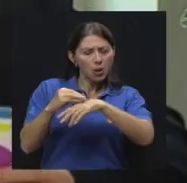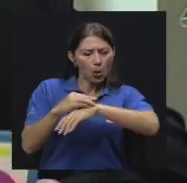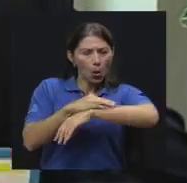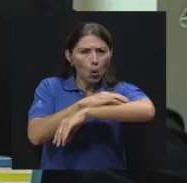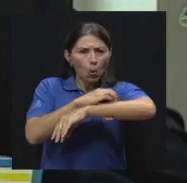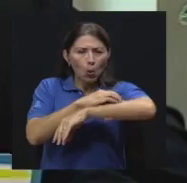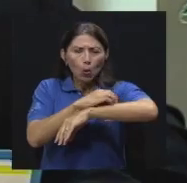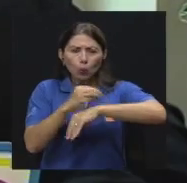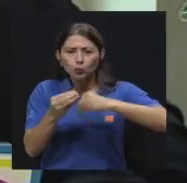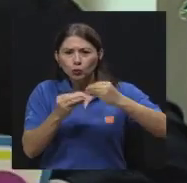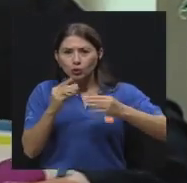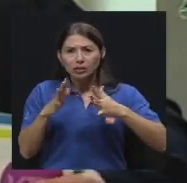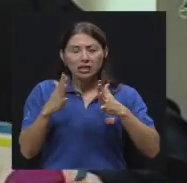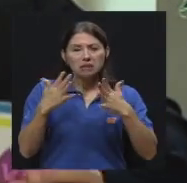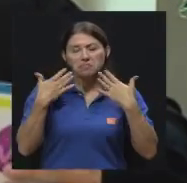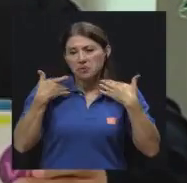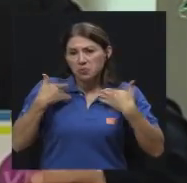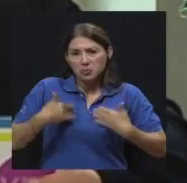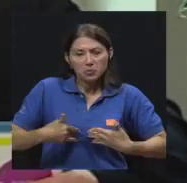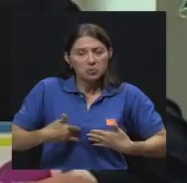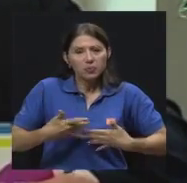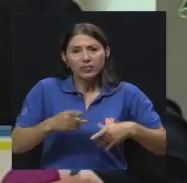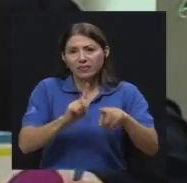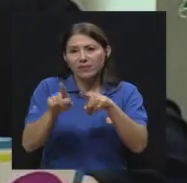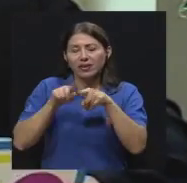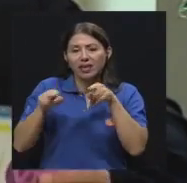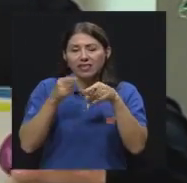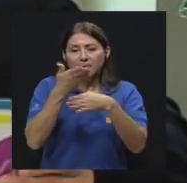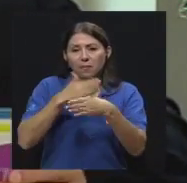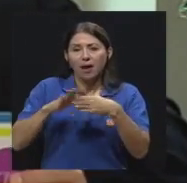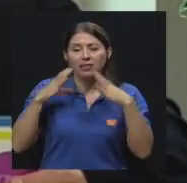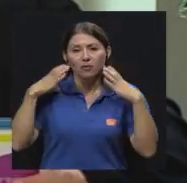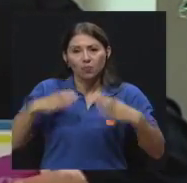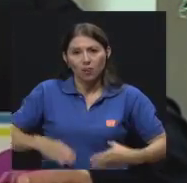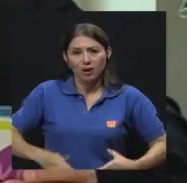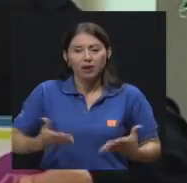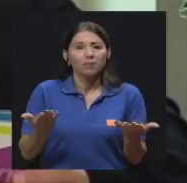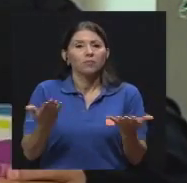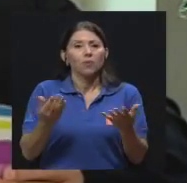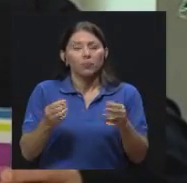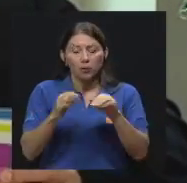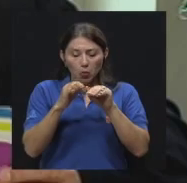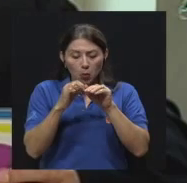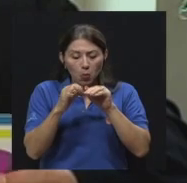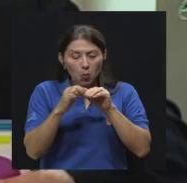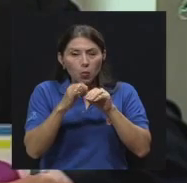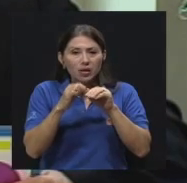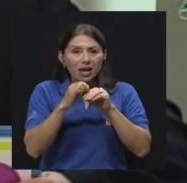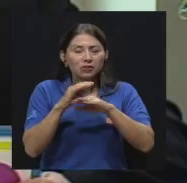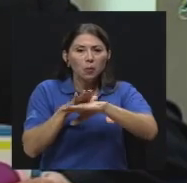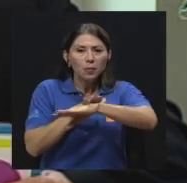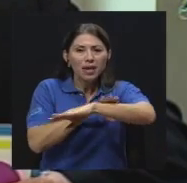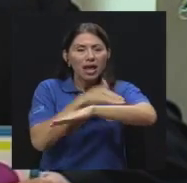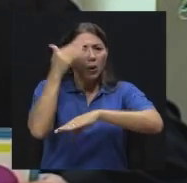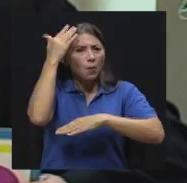de hongos a nivel de piel o a nivel de uñas o pelo,